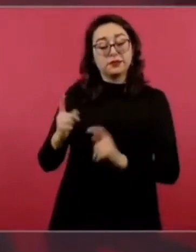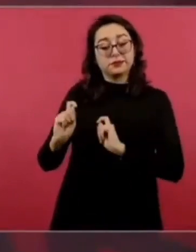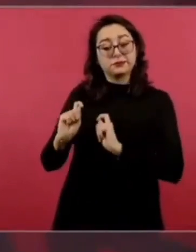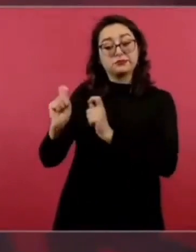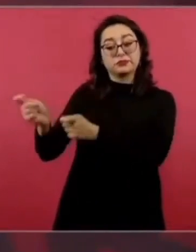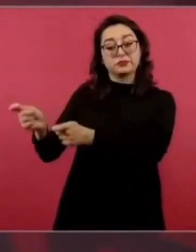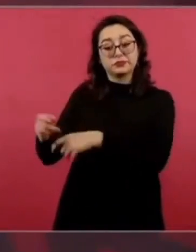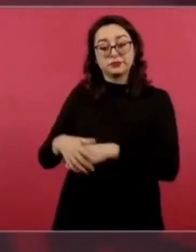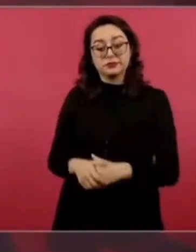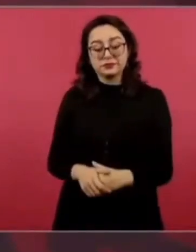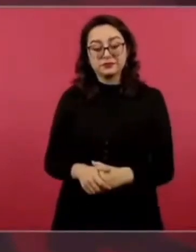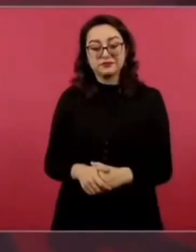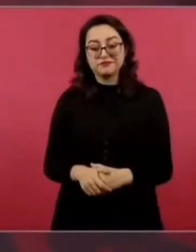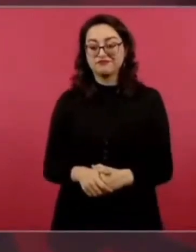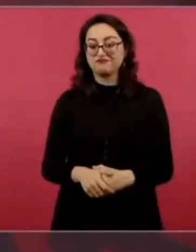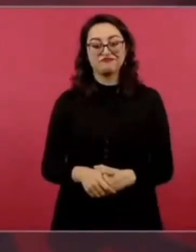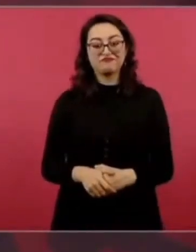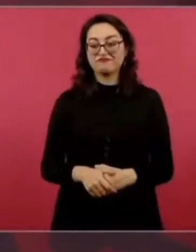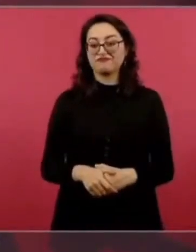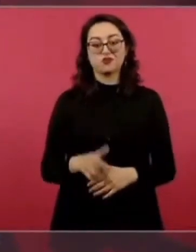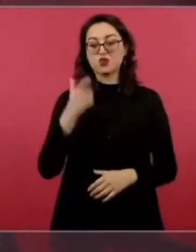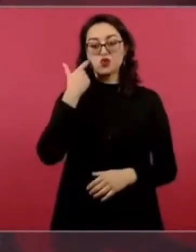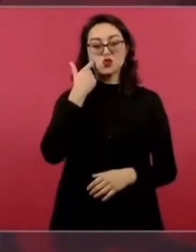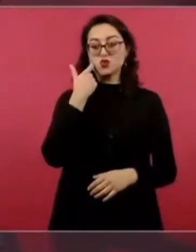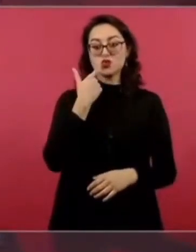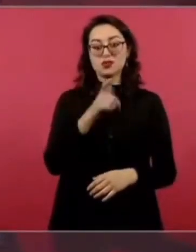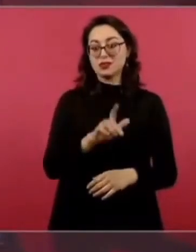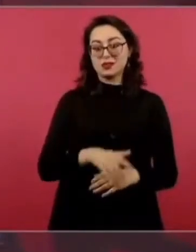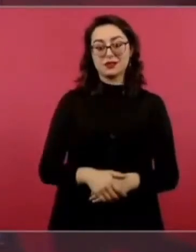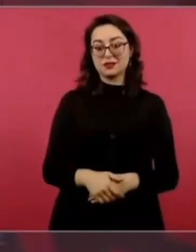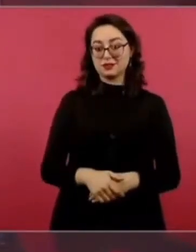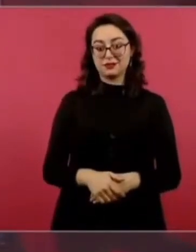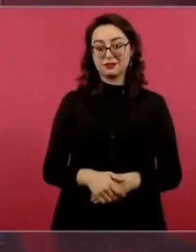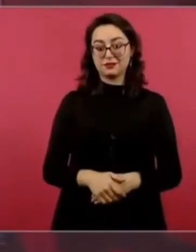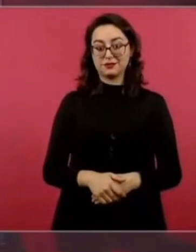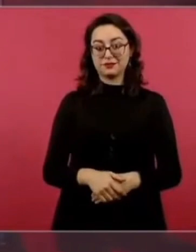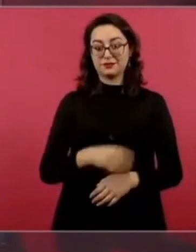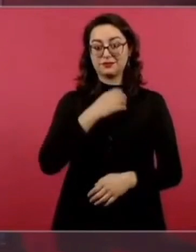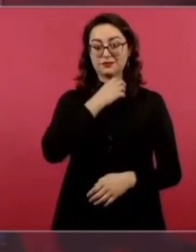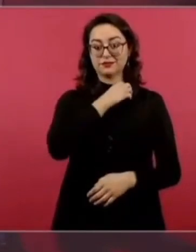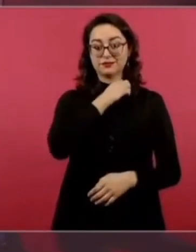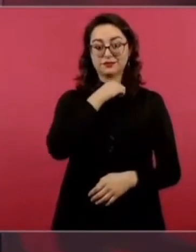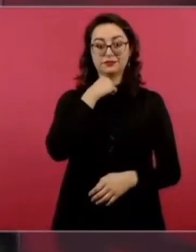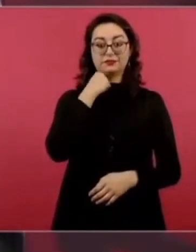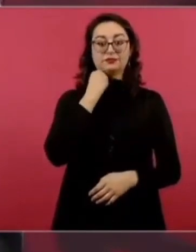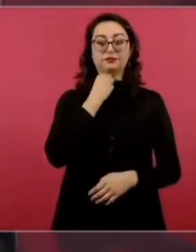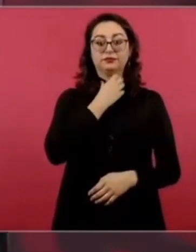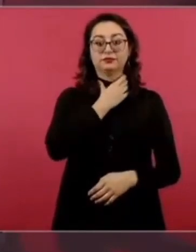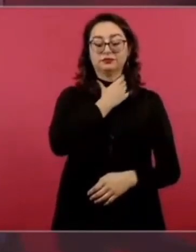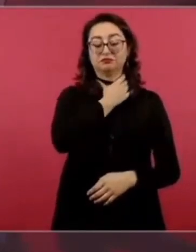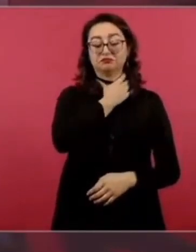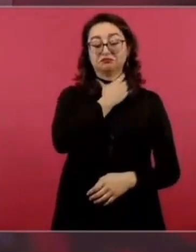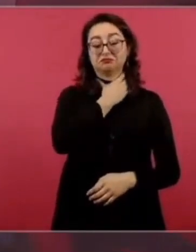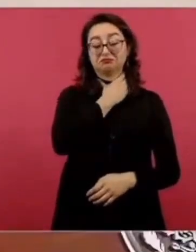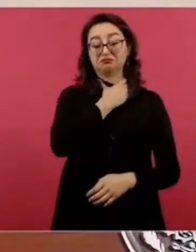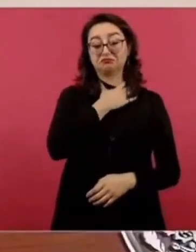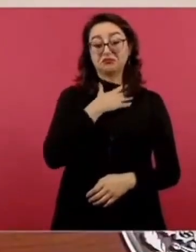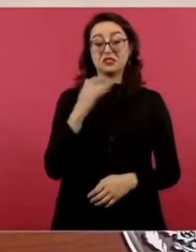Pero, el señor, no sé si mal aconsejado,